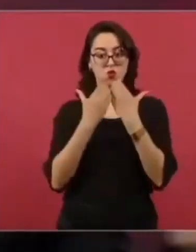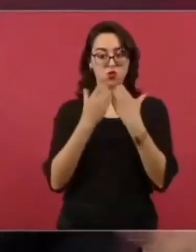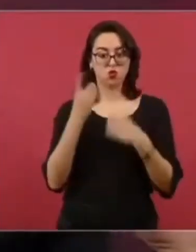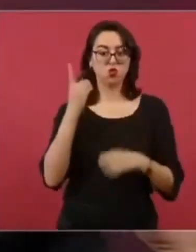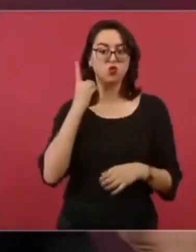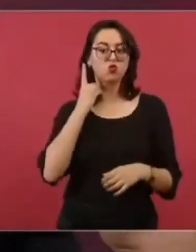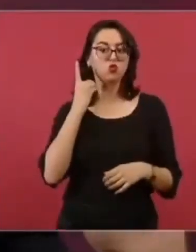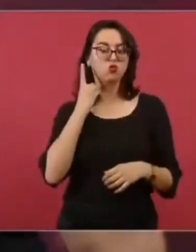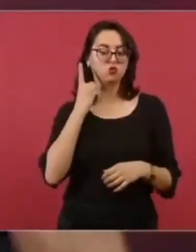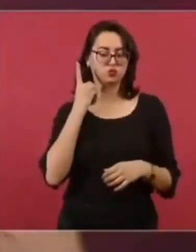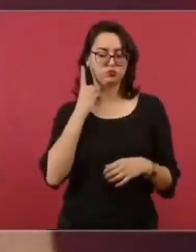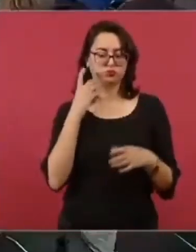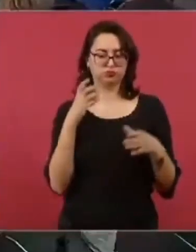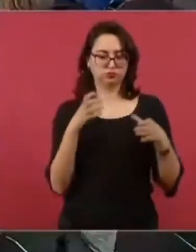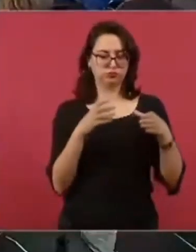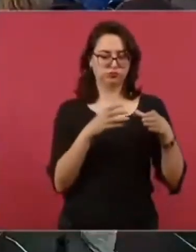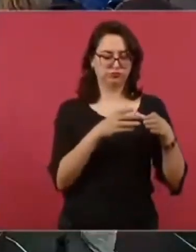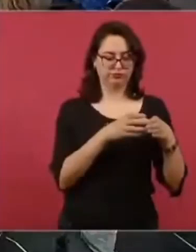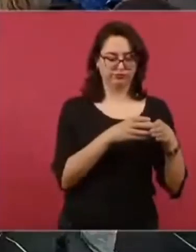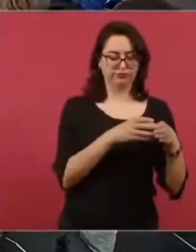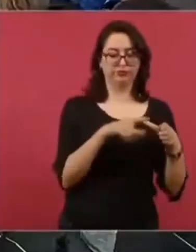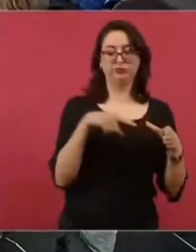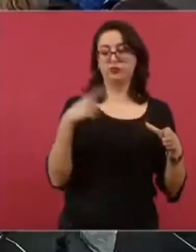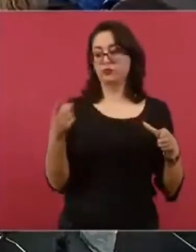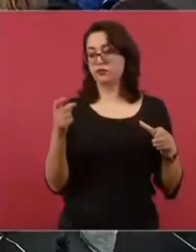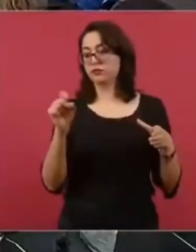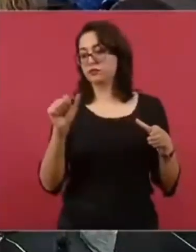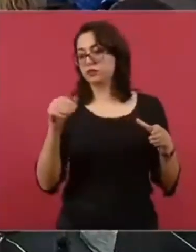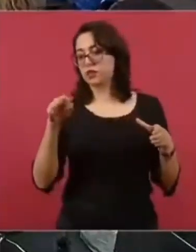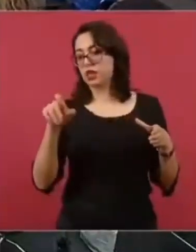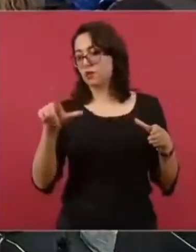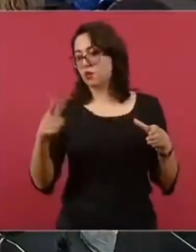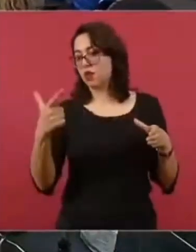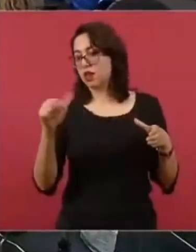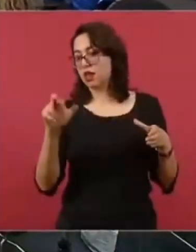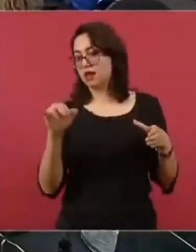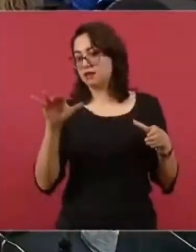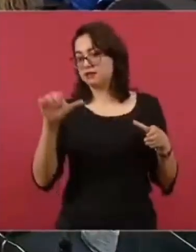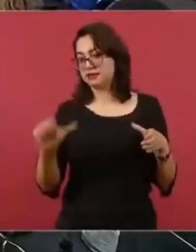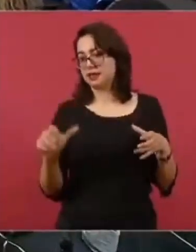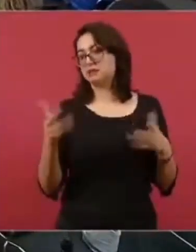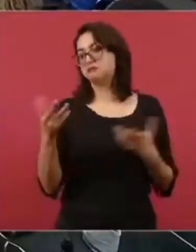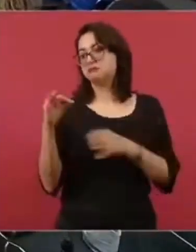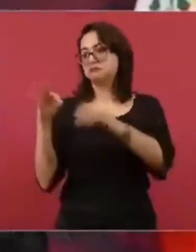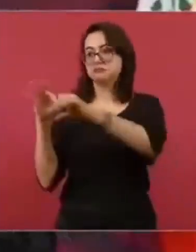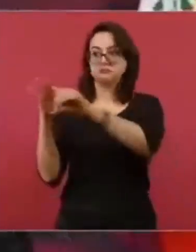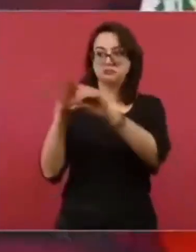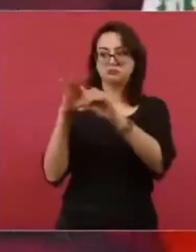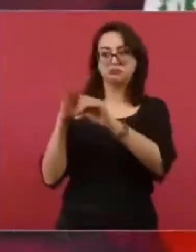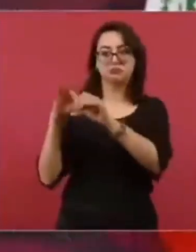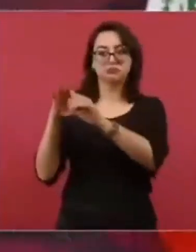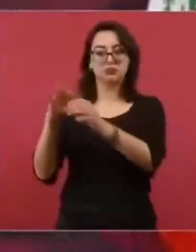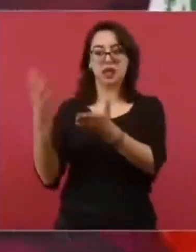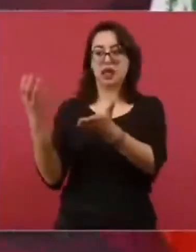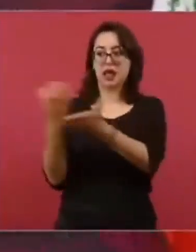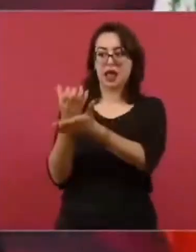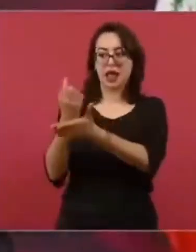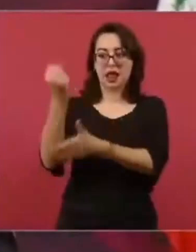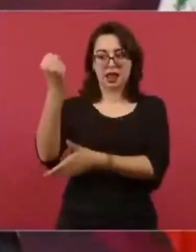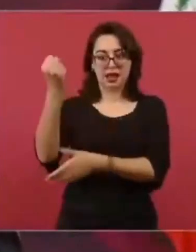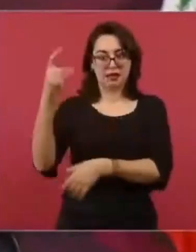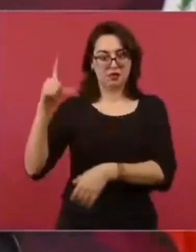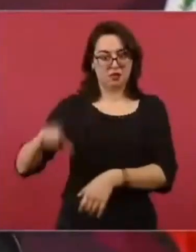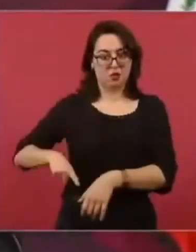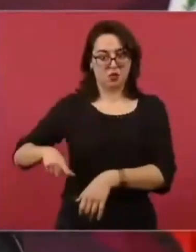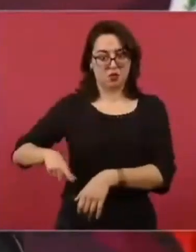llega, gana, porque así lo decide el pueblo, pero no tiene mayoría en el